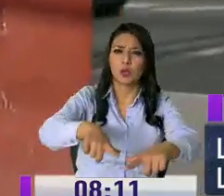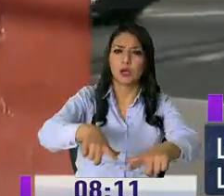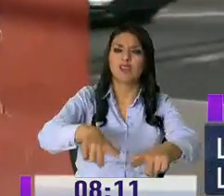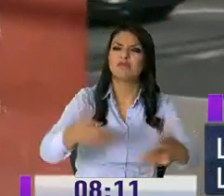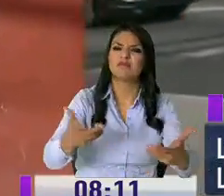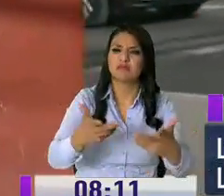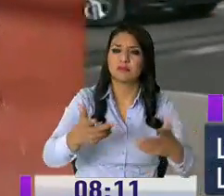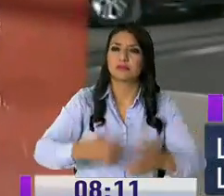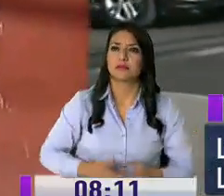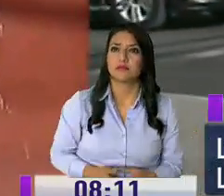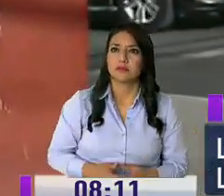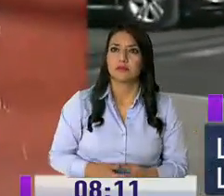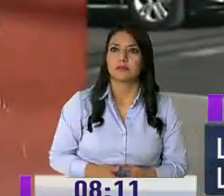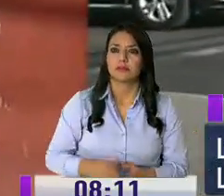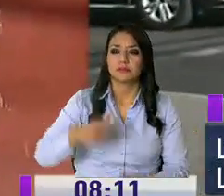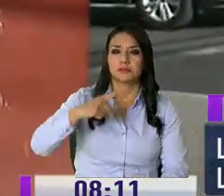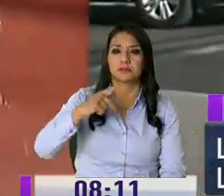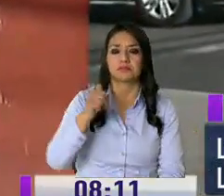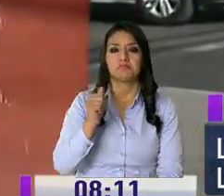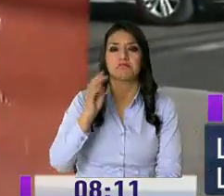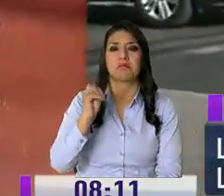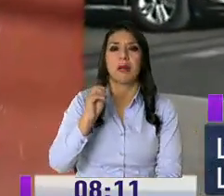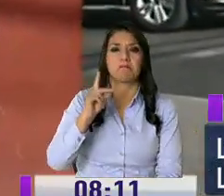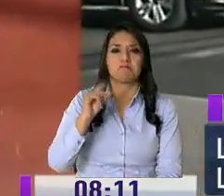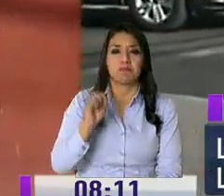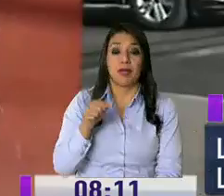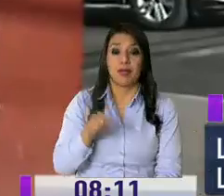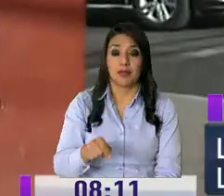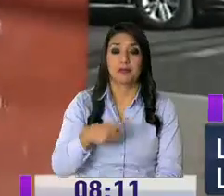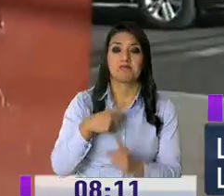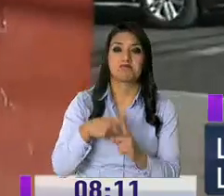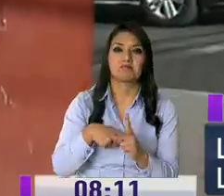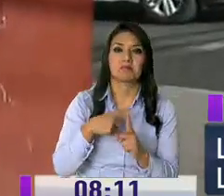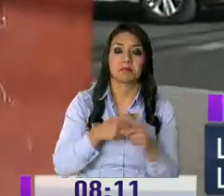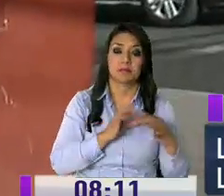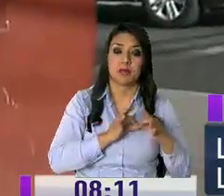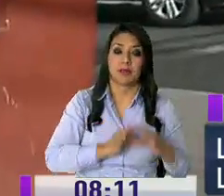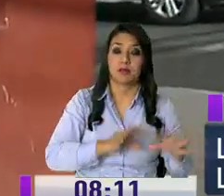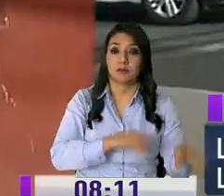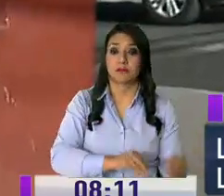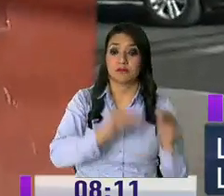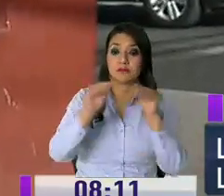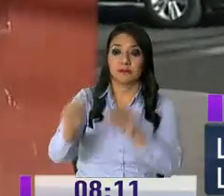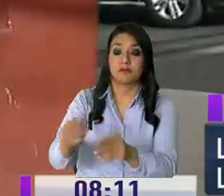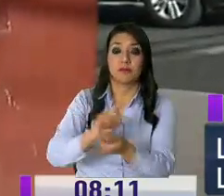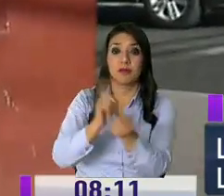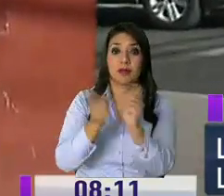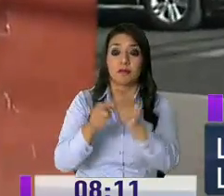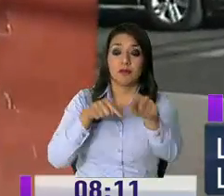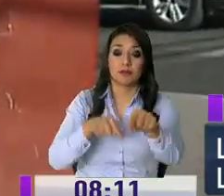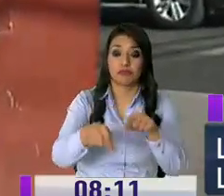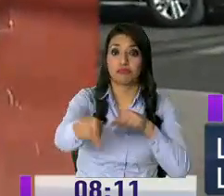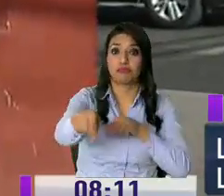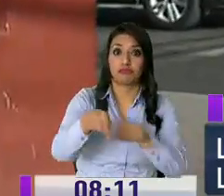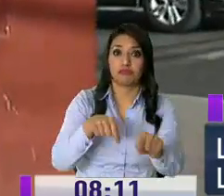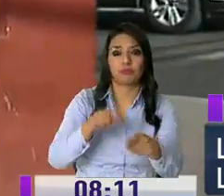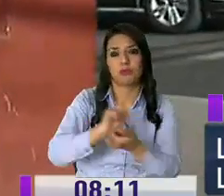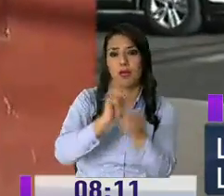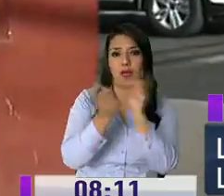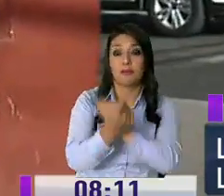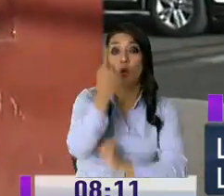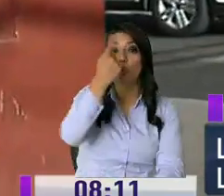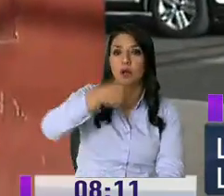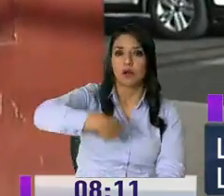plataforma conocida como la Pampa donde será reubicado el mercado de Calderón ya no es doble dirección sino una sola